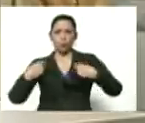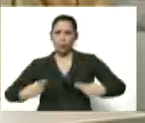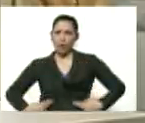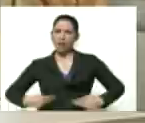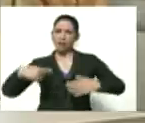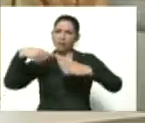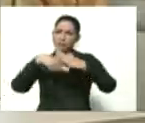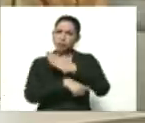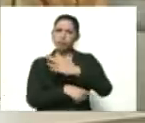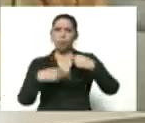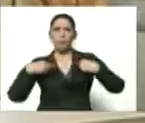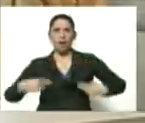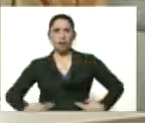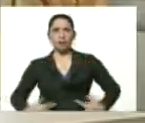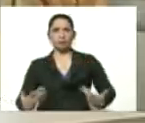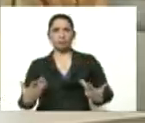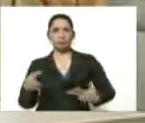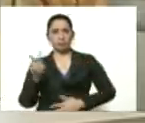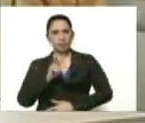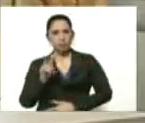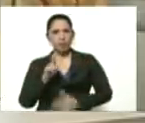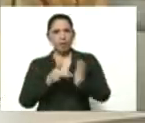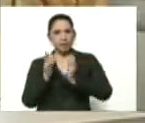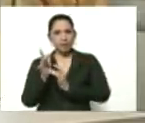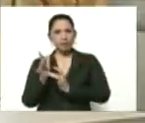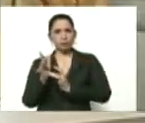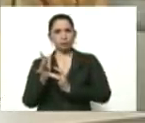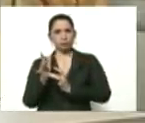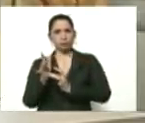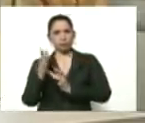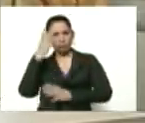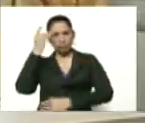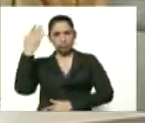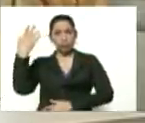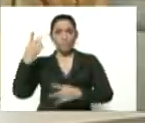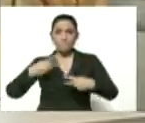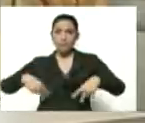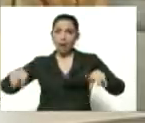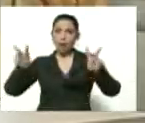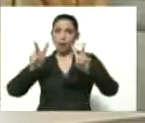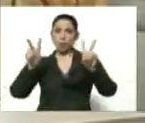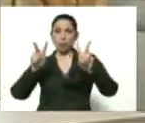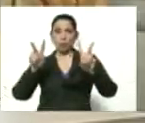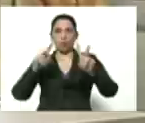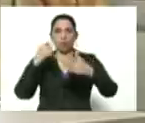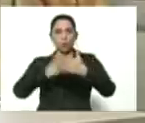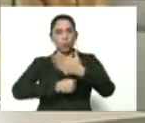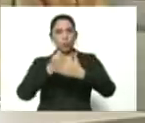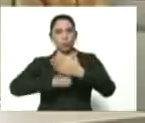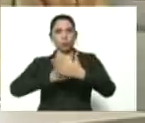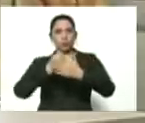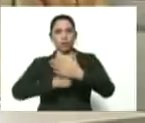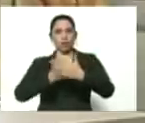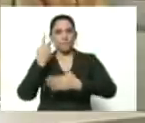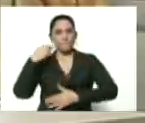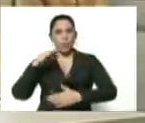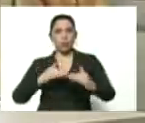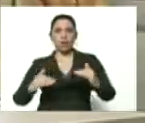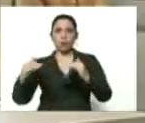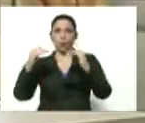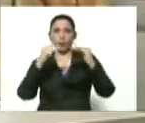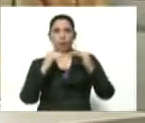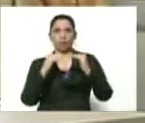profundamente humana en Cristo Señor en sus valores y en su lucha por la igualdad